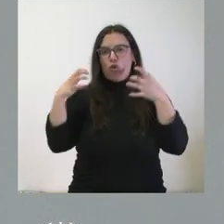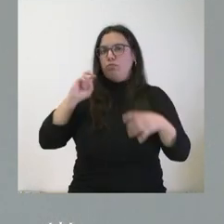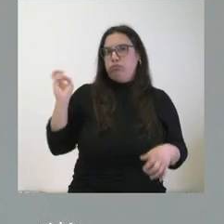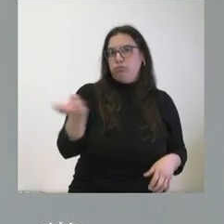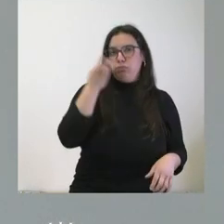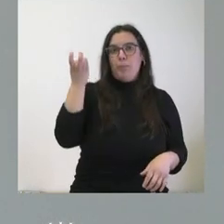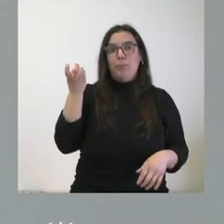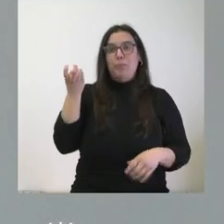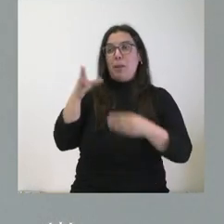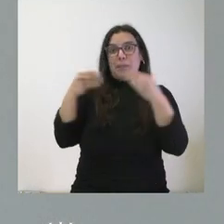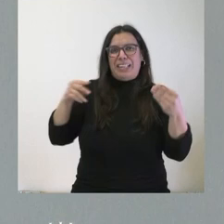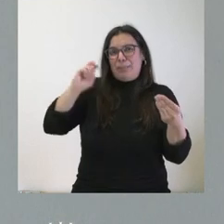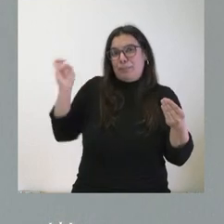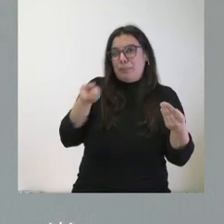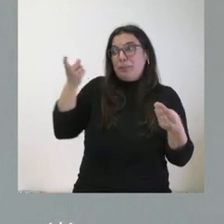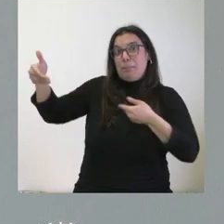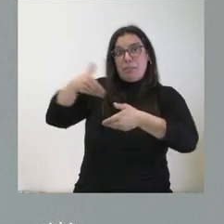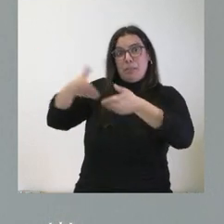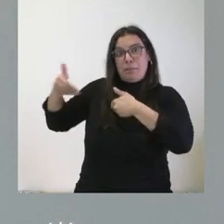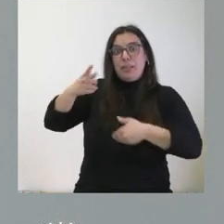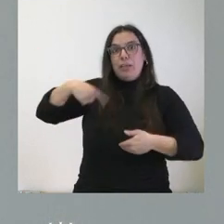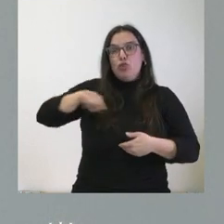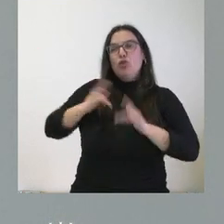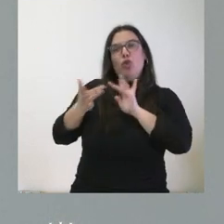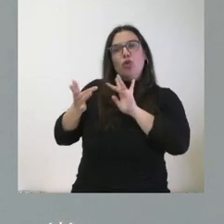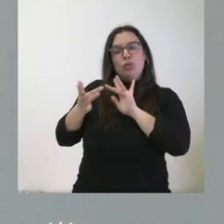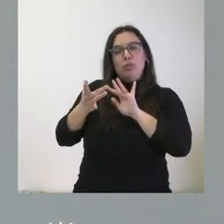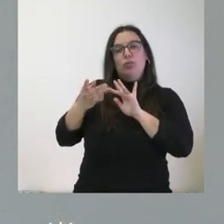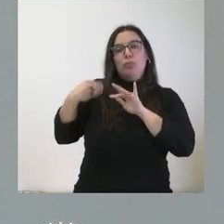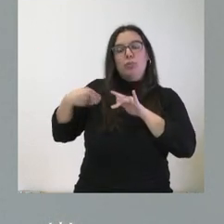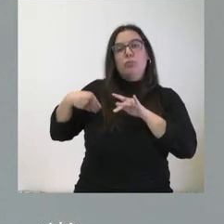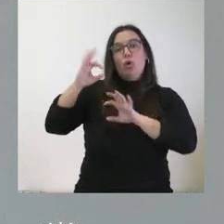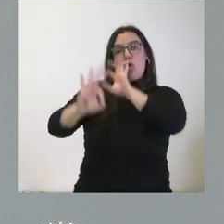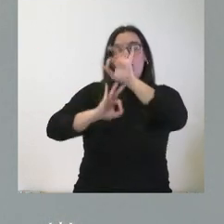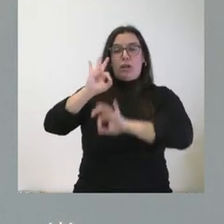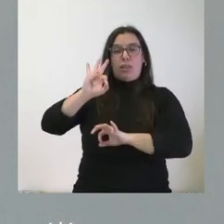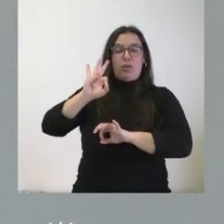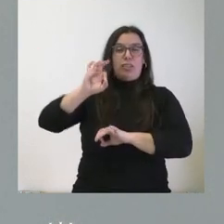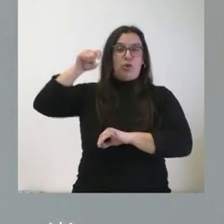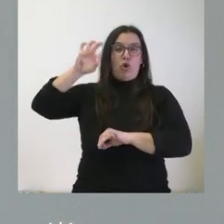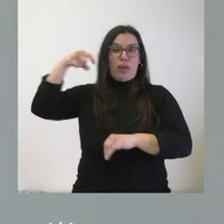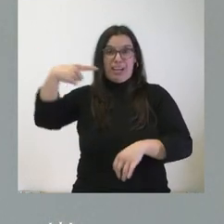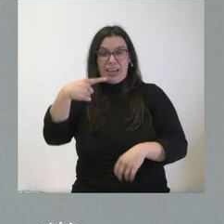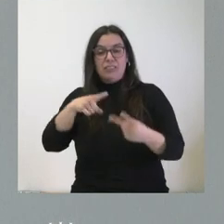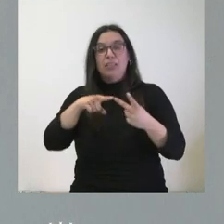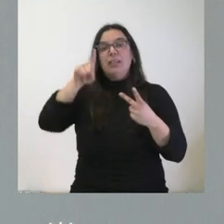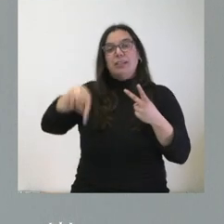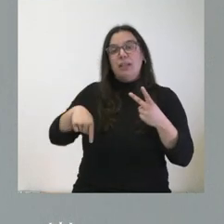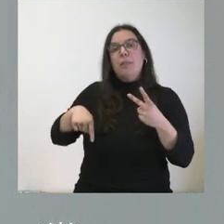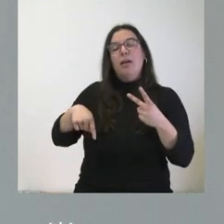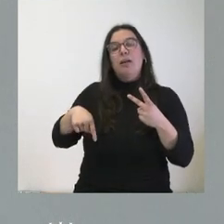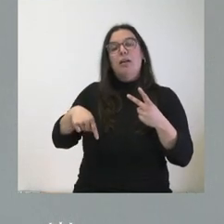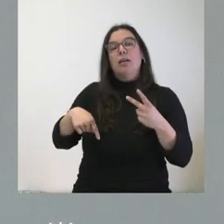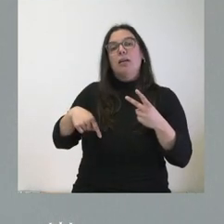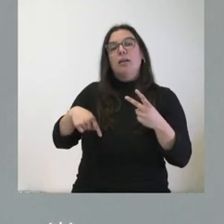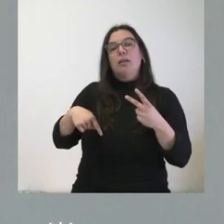Se trata de eso material que hemos estado en contacto tanto con las organizaciones no gubernamentales como con